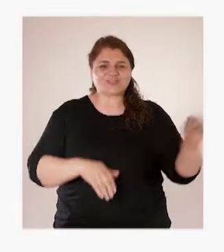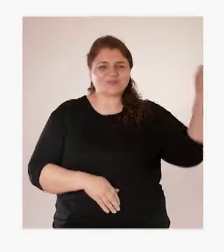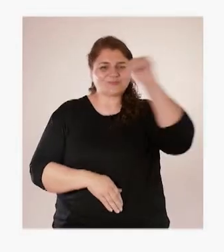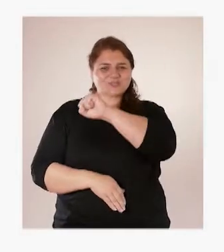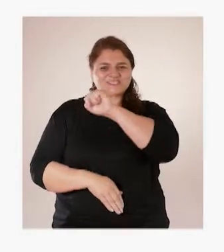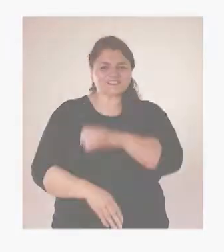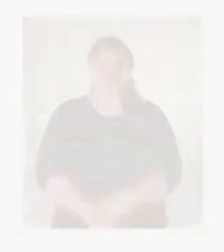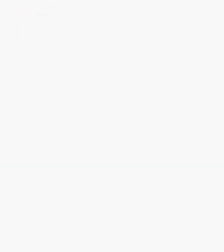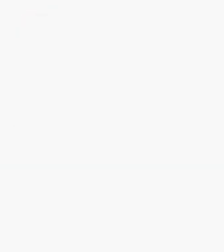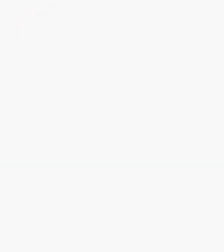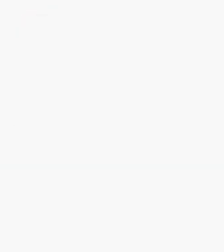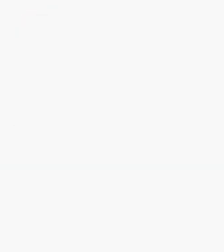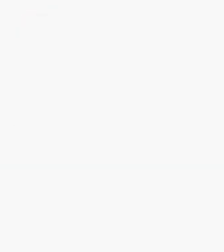Vota comunista.